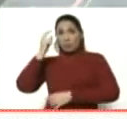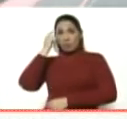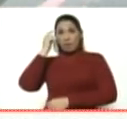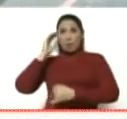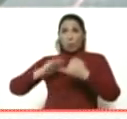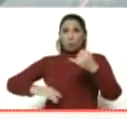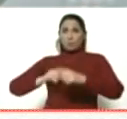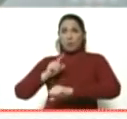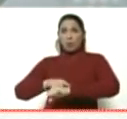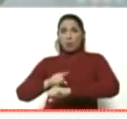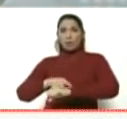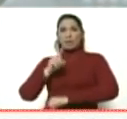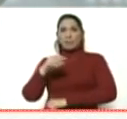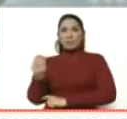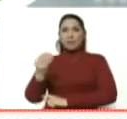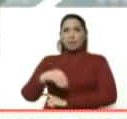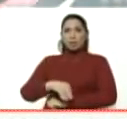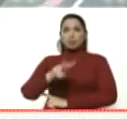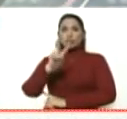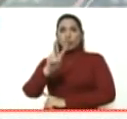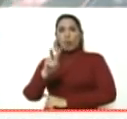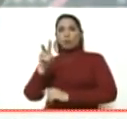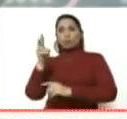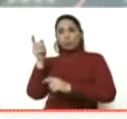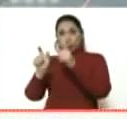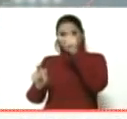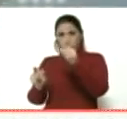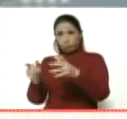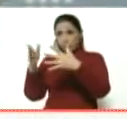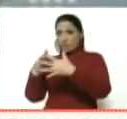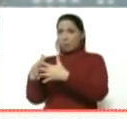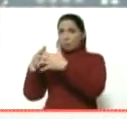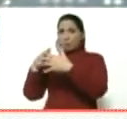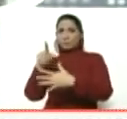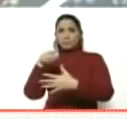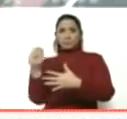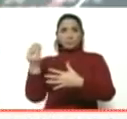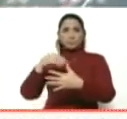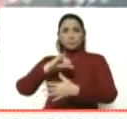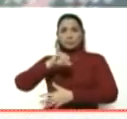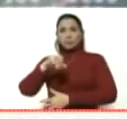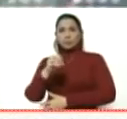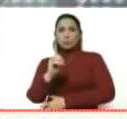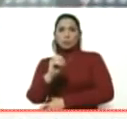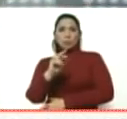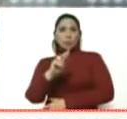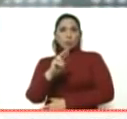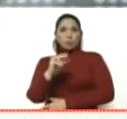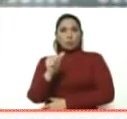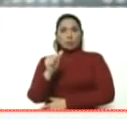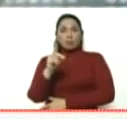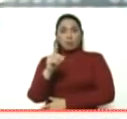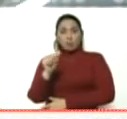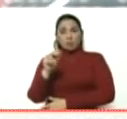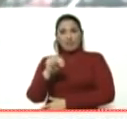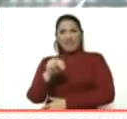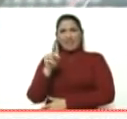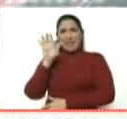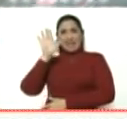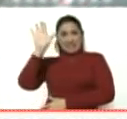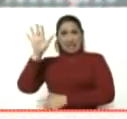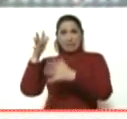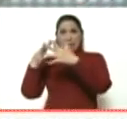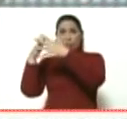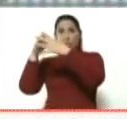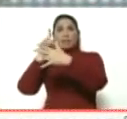últimas horas, incluyendo dos estadounidenses, incluyendo el señor Jordan Grudeau, que desde Florida también